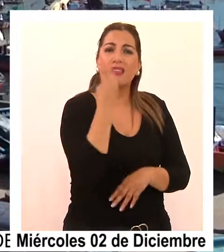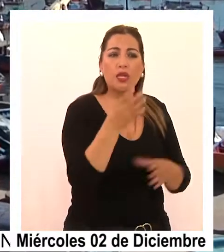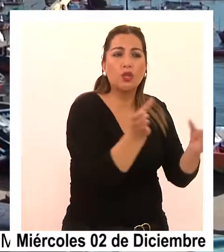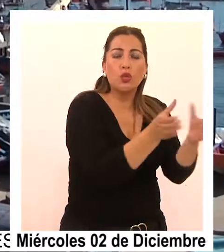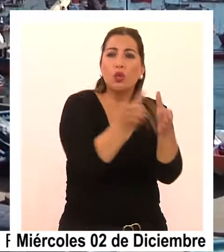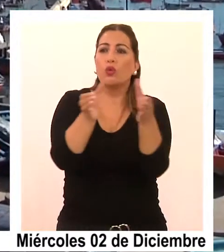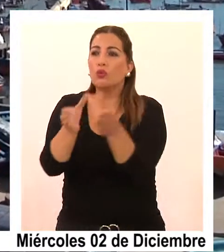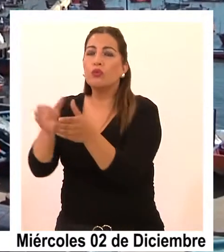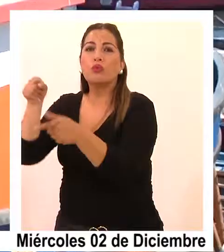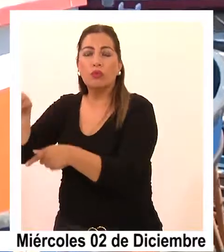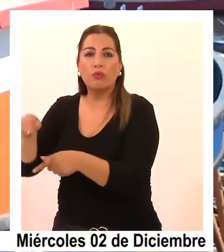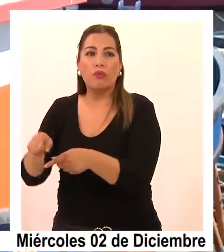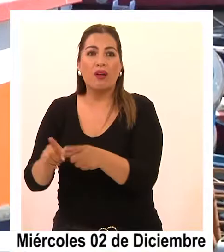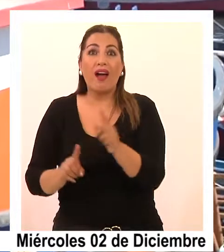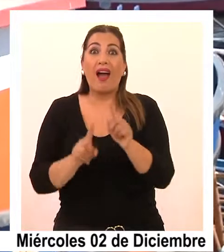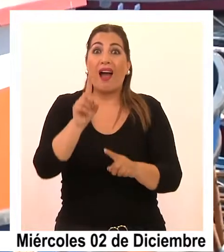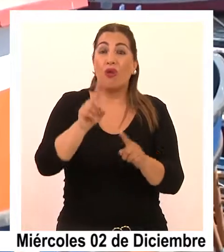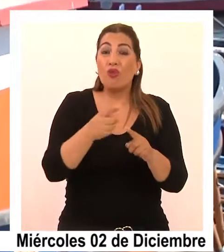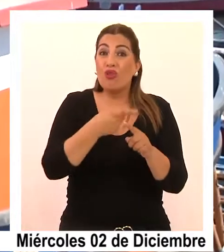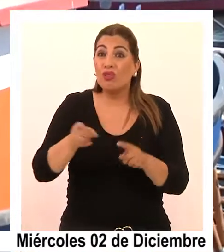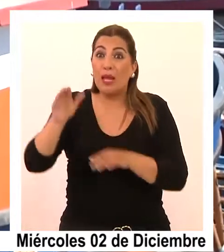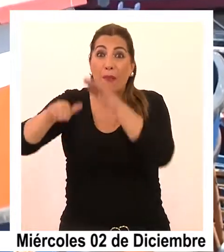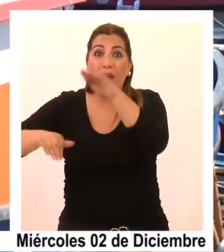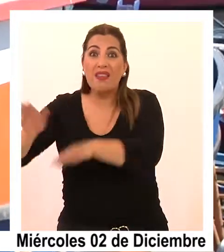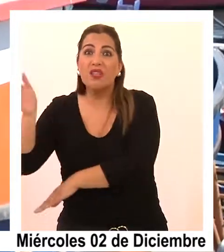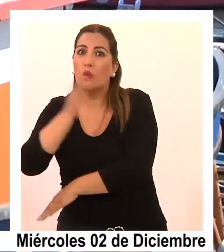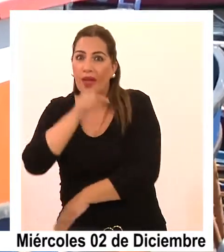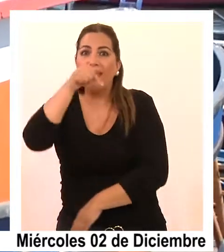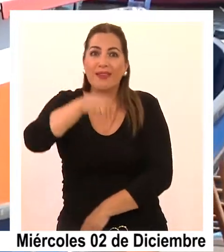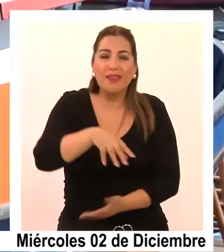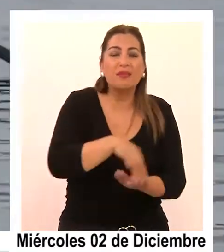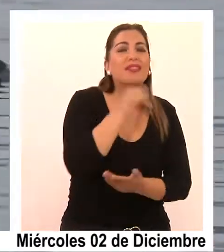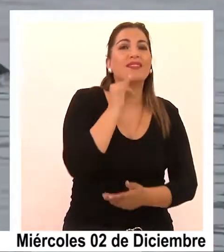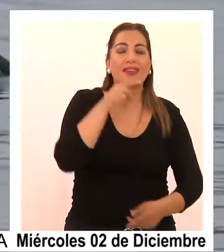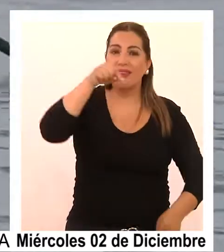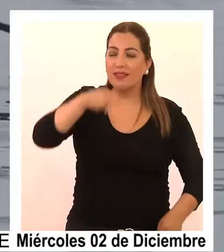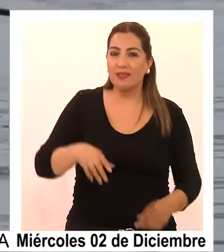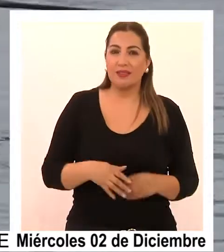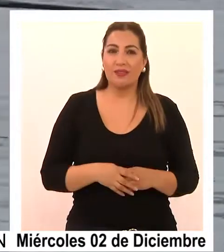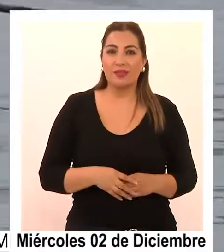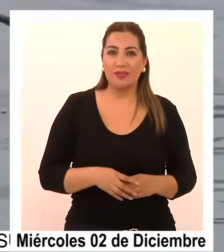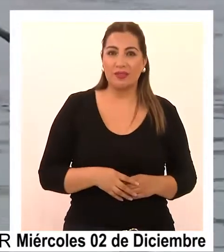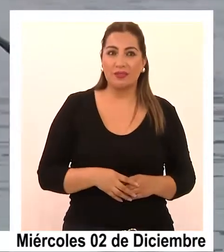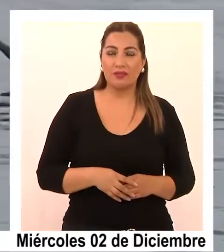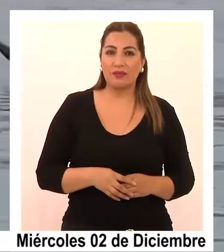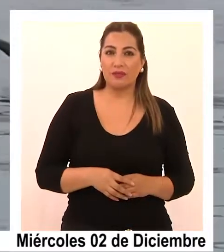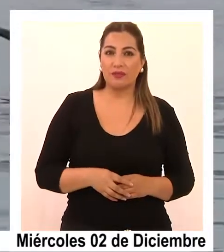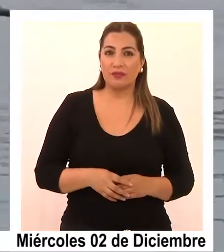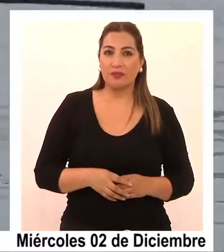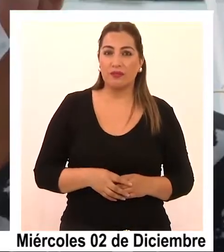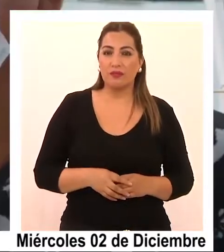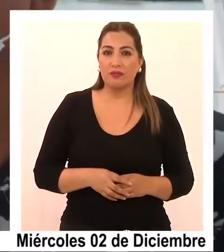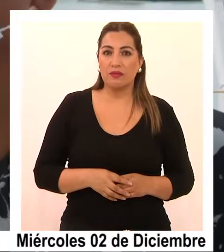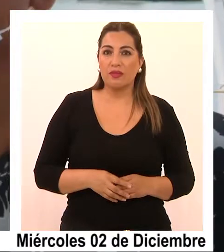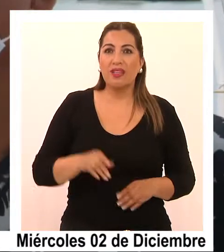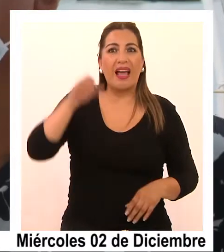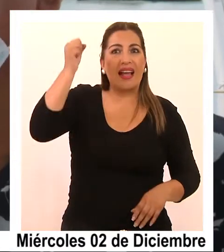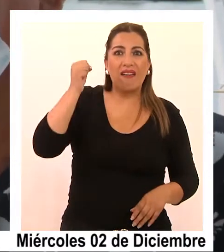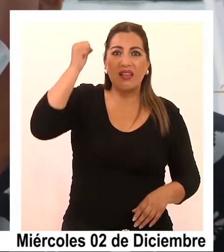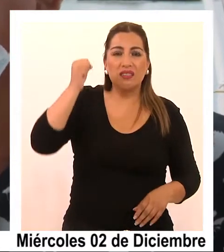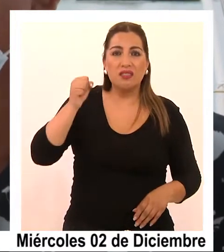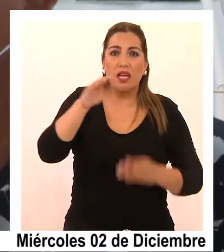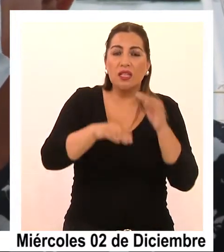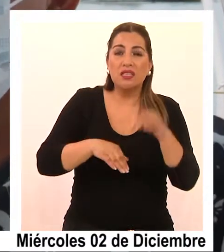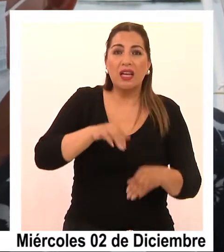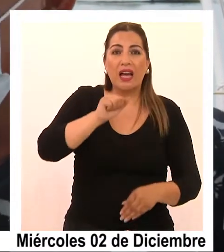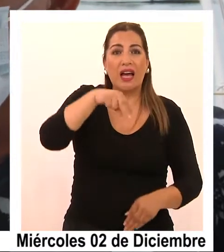tenemos áreas de manejo que no tienen otras caletas. Los pescadores de Caleta Riquelme no tienen área de manejo, cabancha no tiene área de manejo y nosotros tenemos